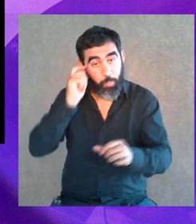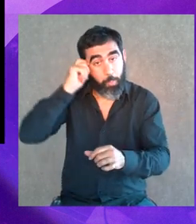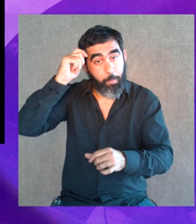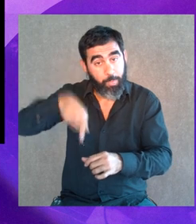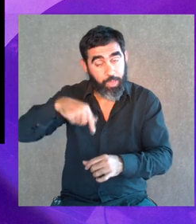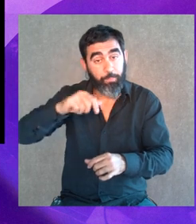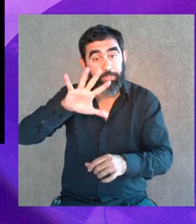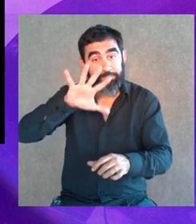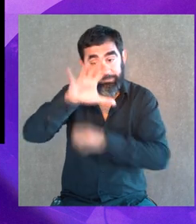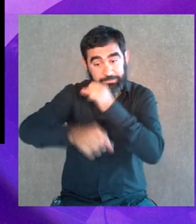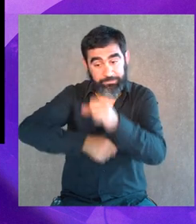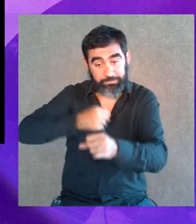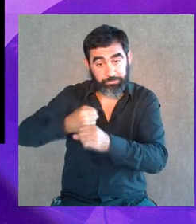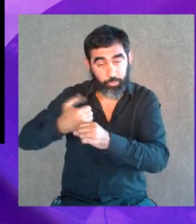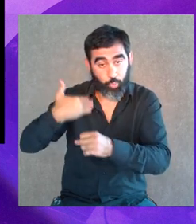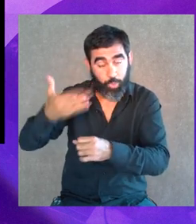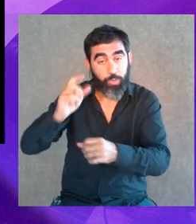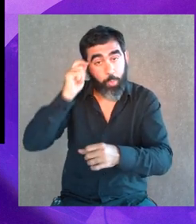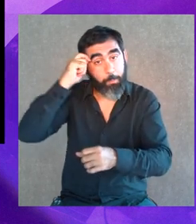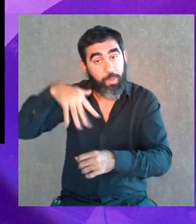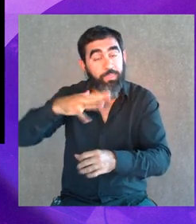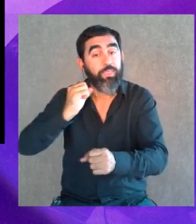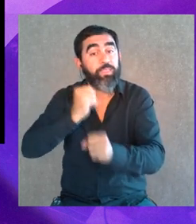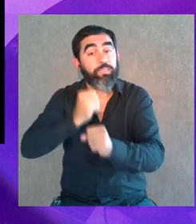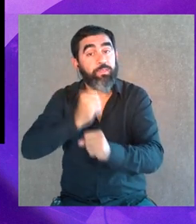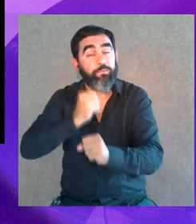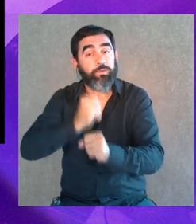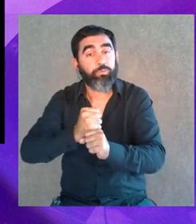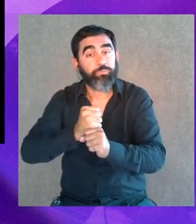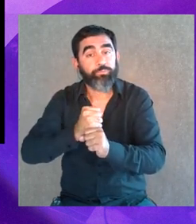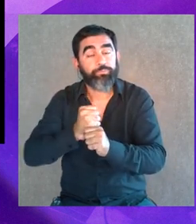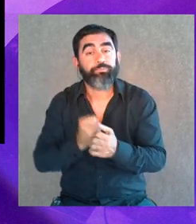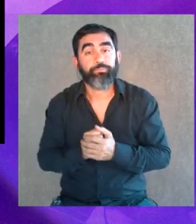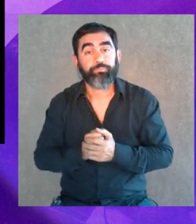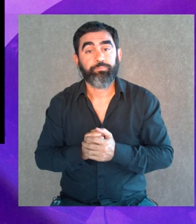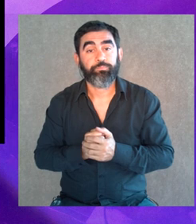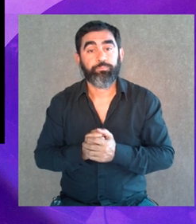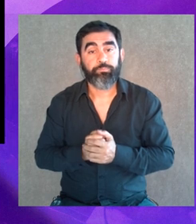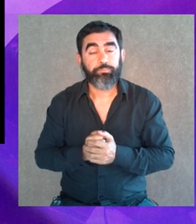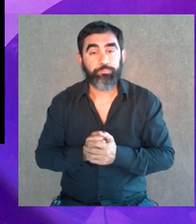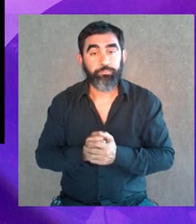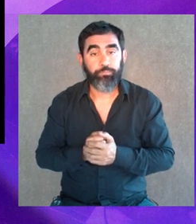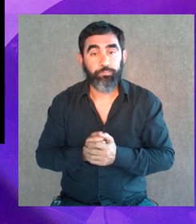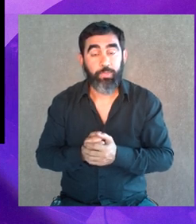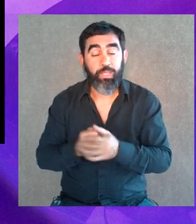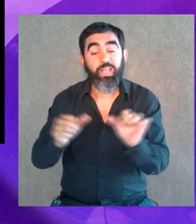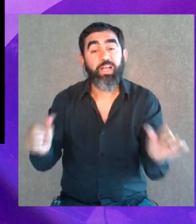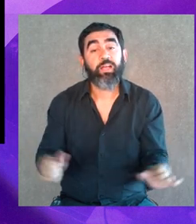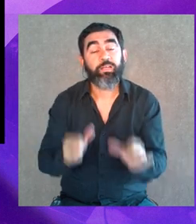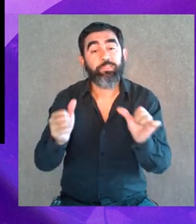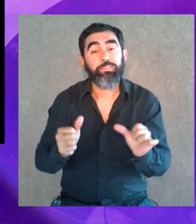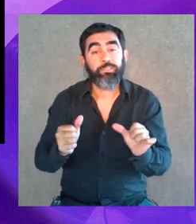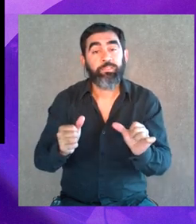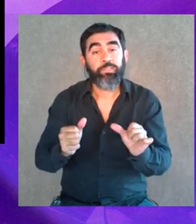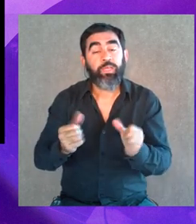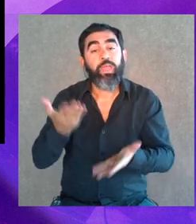elaborando un plan para el próximo quinquenio, un plan de trabajo que va a, lo que está haciendo